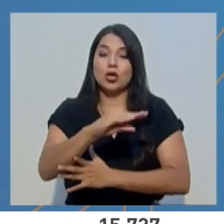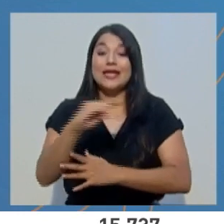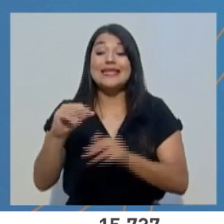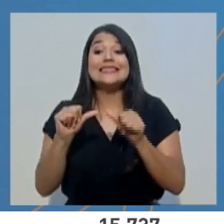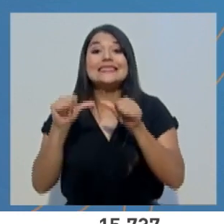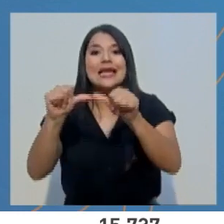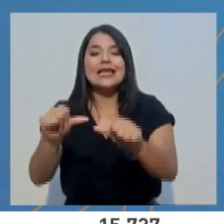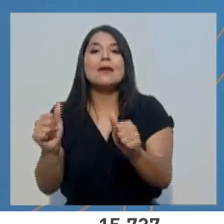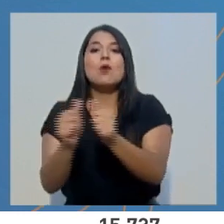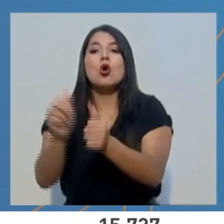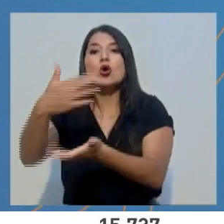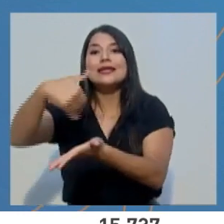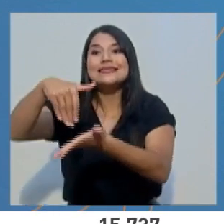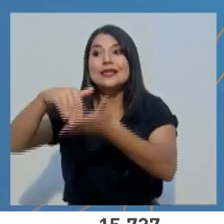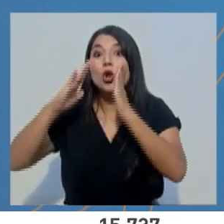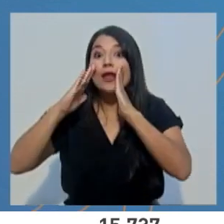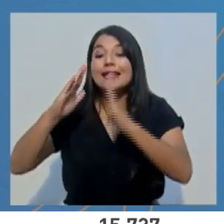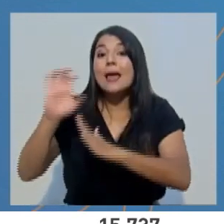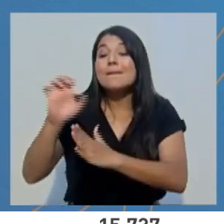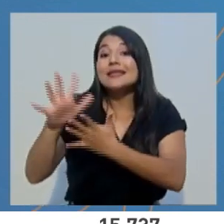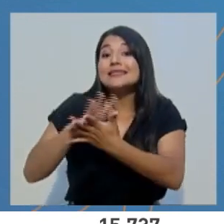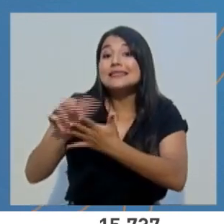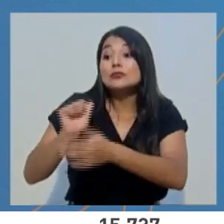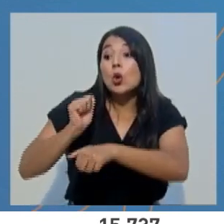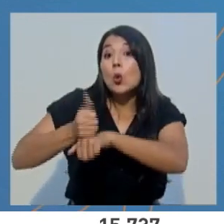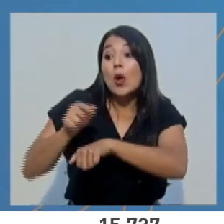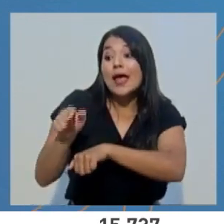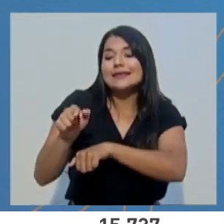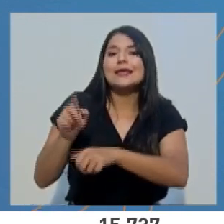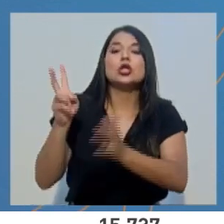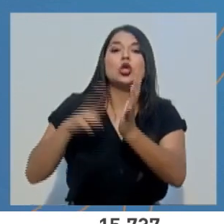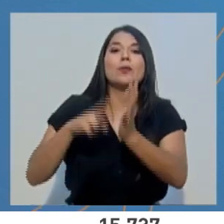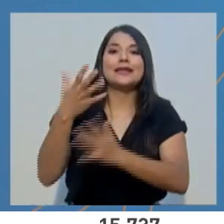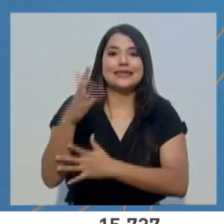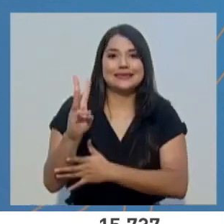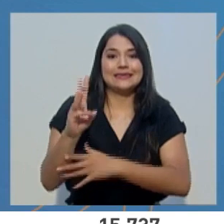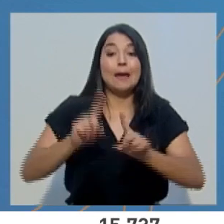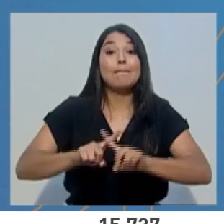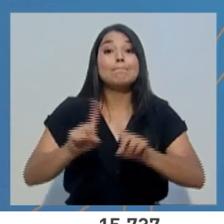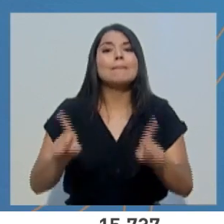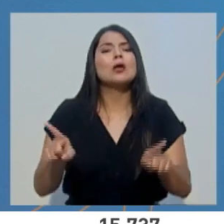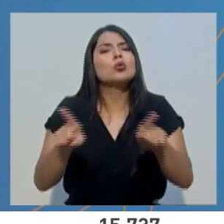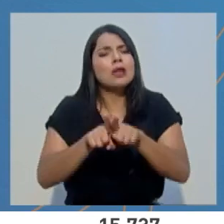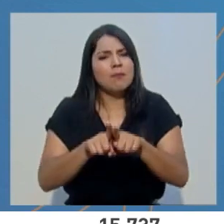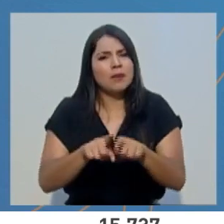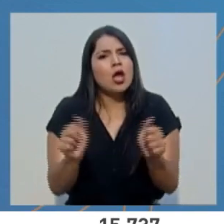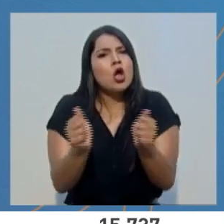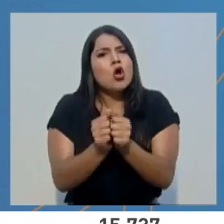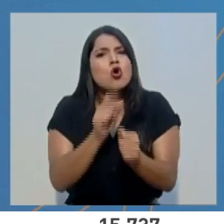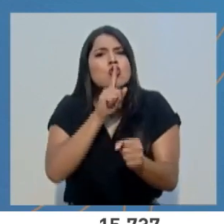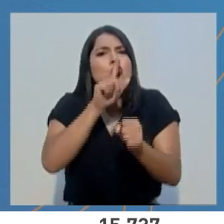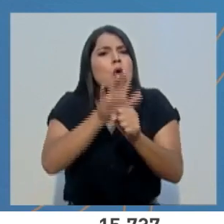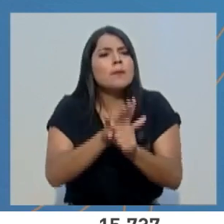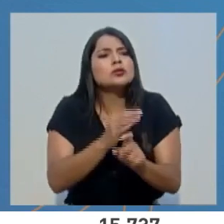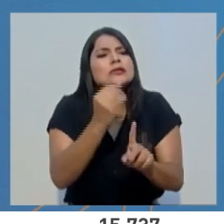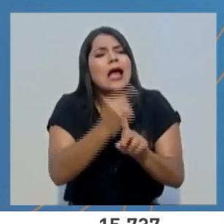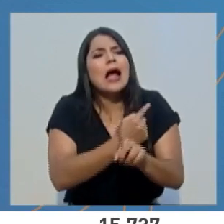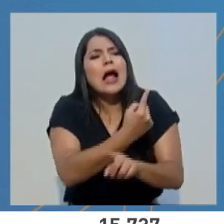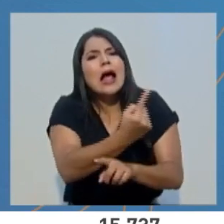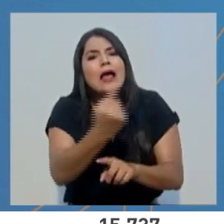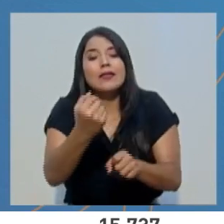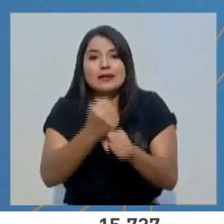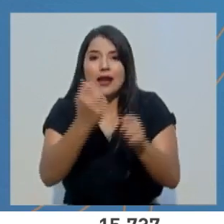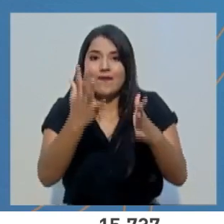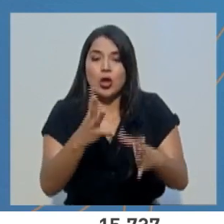el Centro de Atención de Emergencias y Desastres en el 2016, pero sobre todo con el compromiso de todos y cada uno de